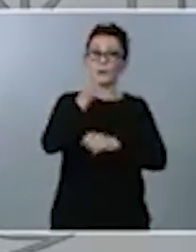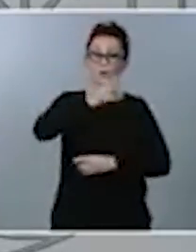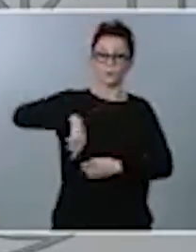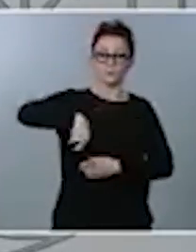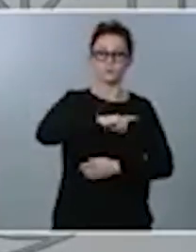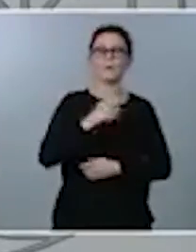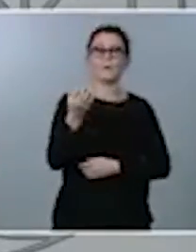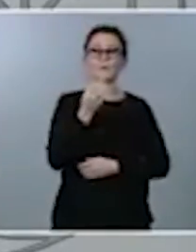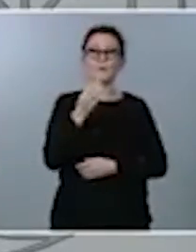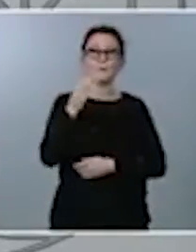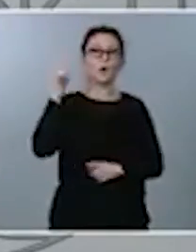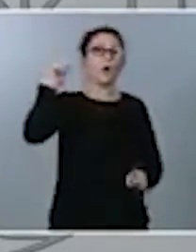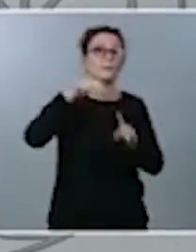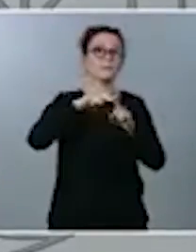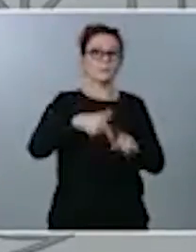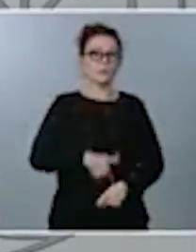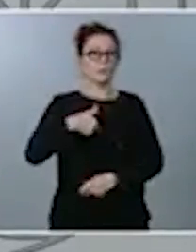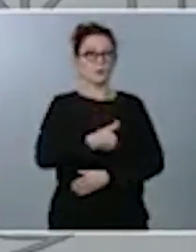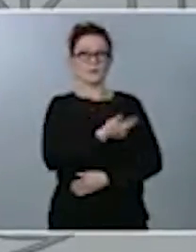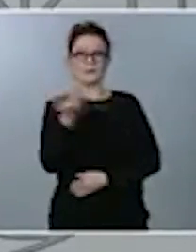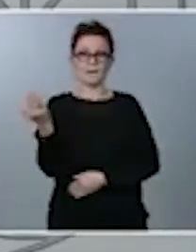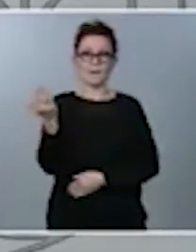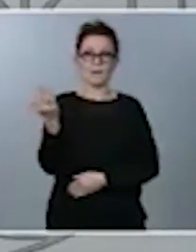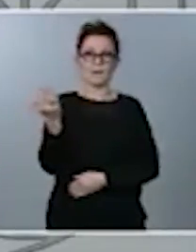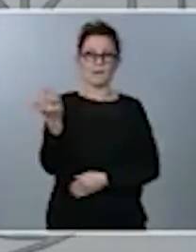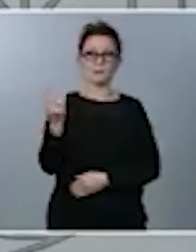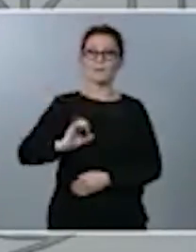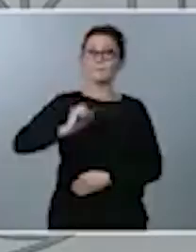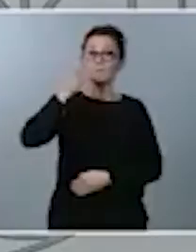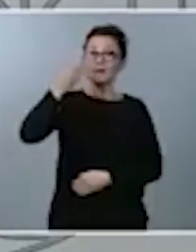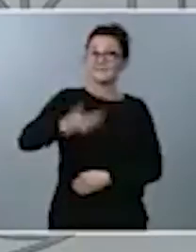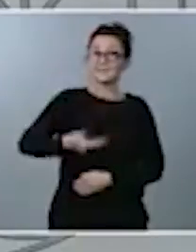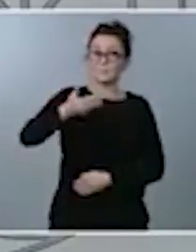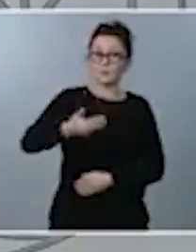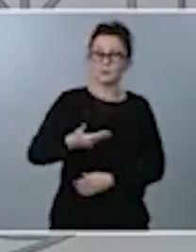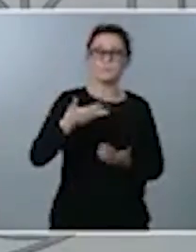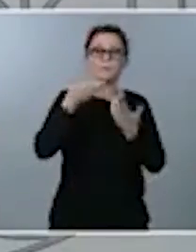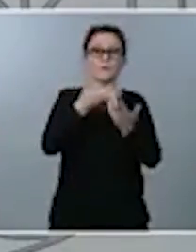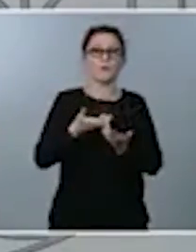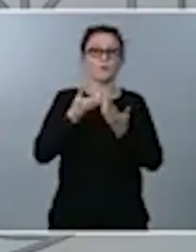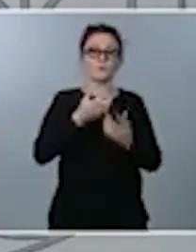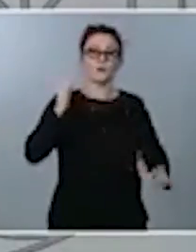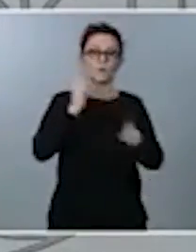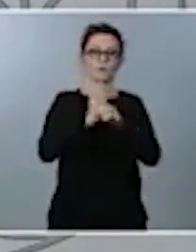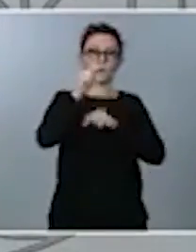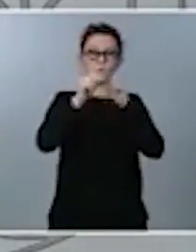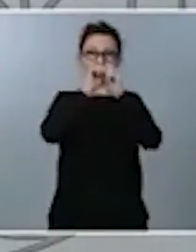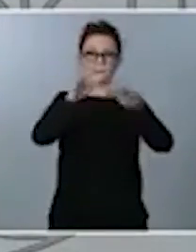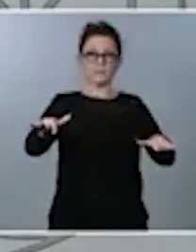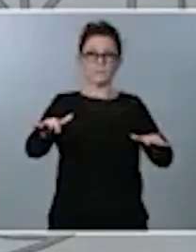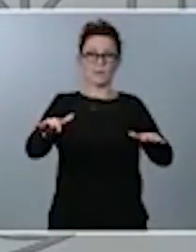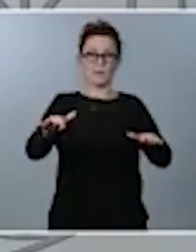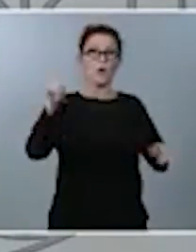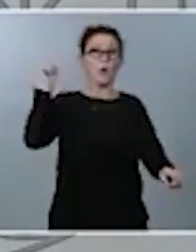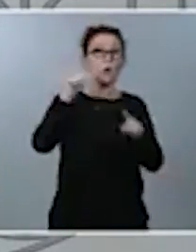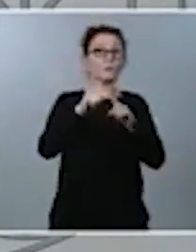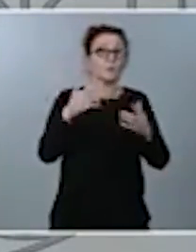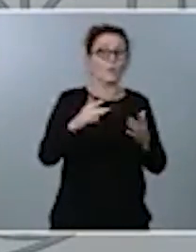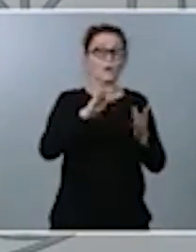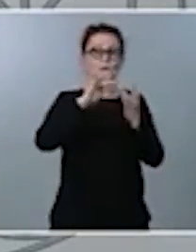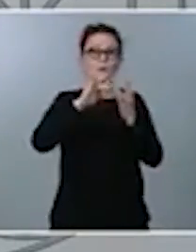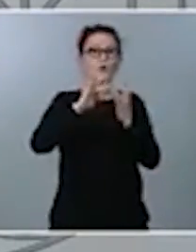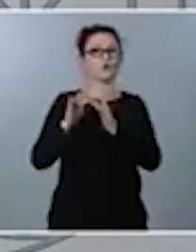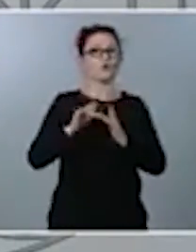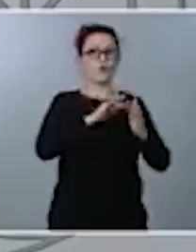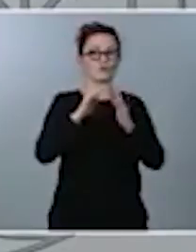general. Lo más importante, siempre lo hemos dicho, en la lucha contra esta pandemia es disminuir los contactos efectivos que se